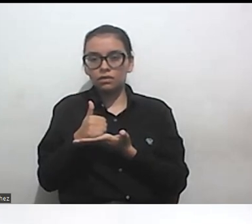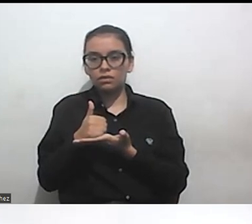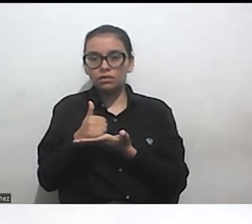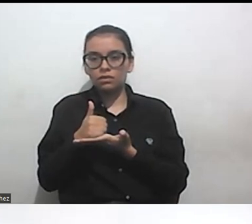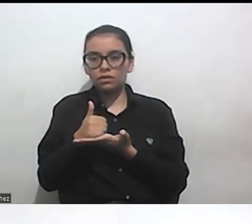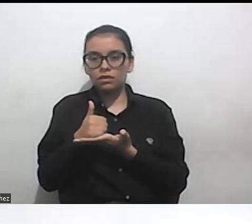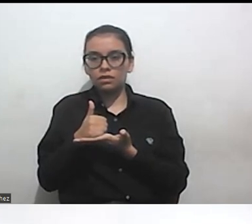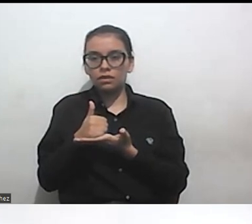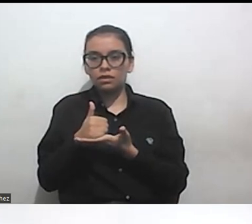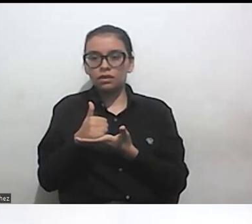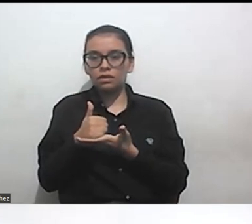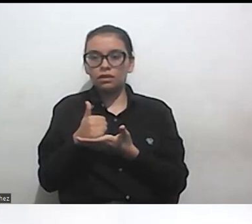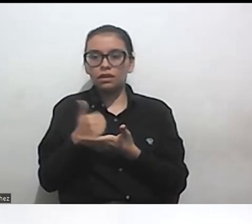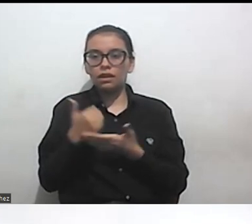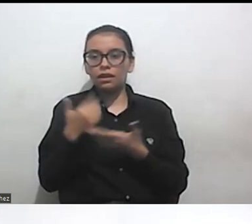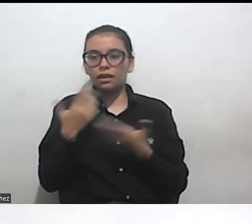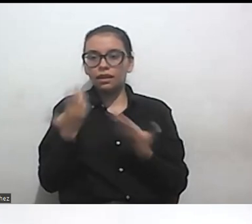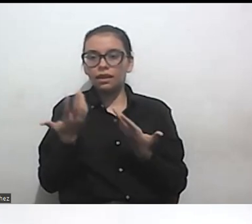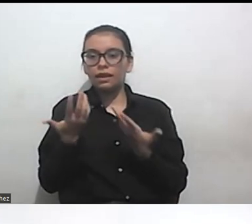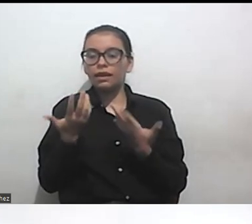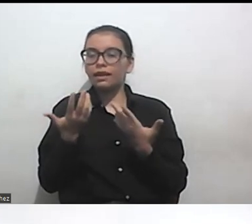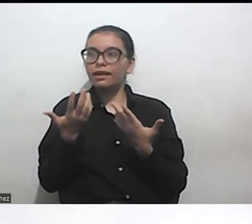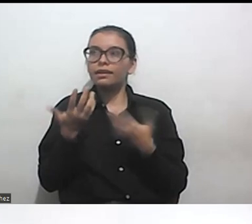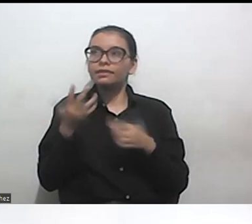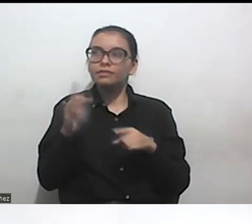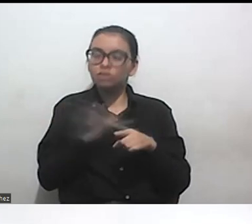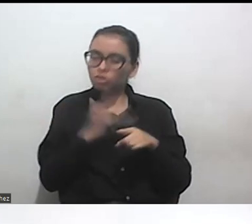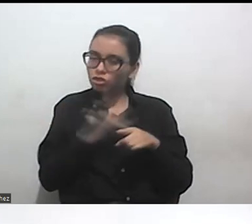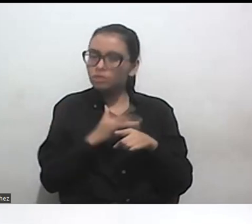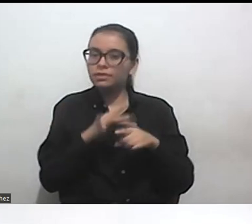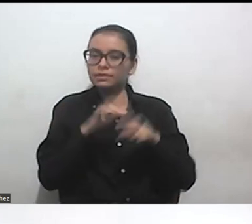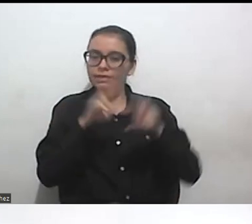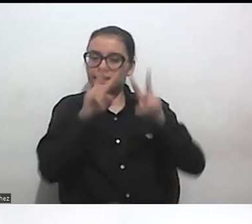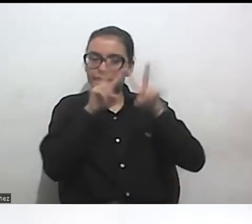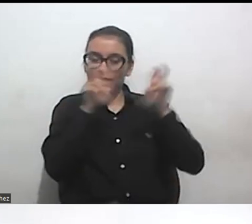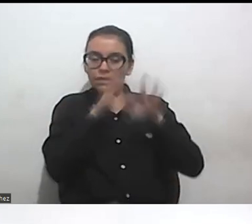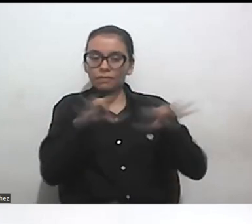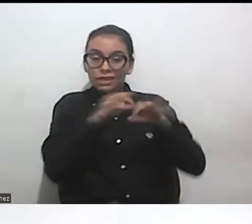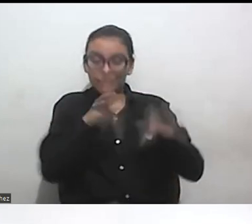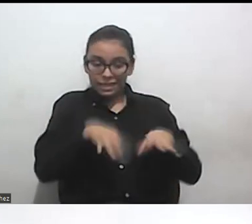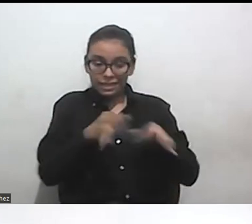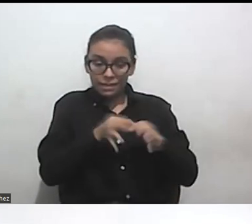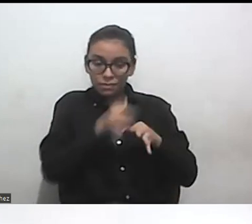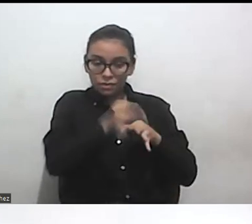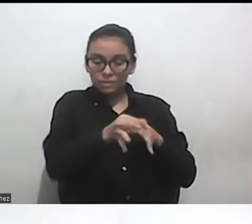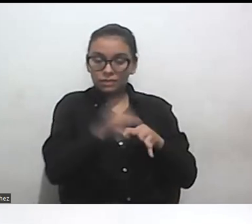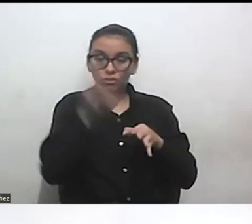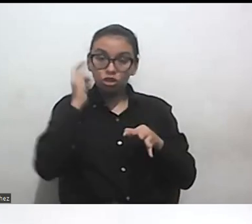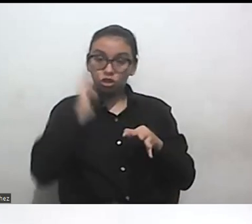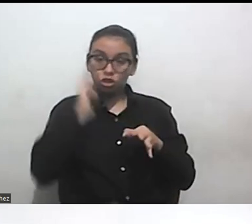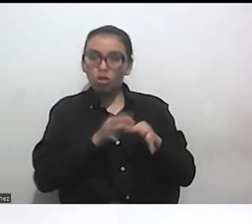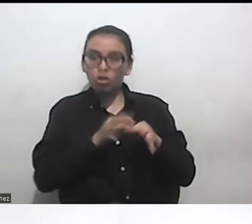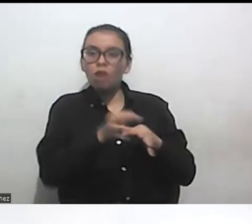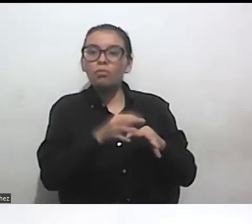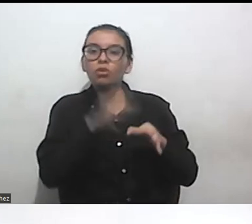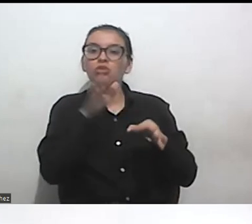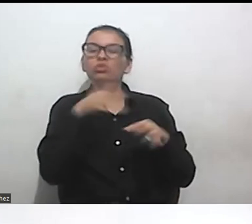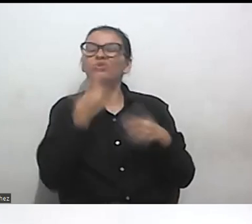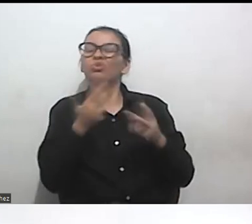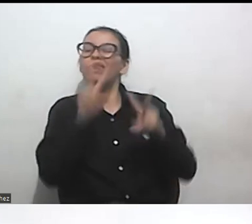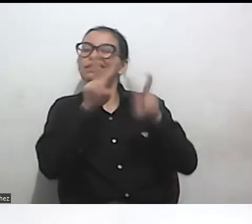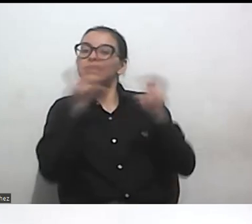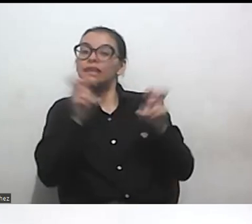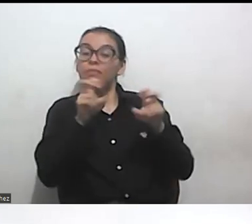tocar este tema tan importante acá en el municipio de los sucios que es personas con discapacidad